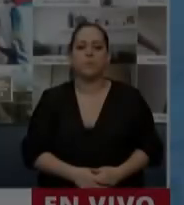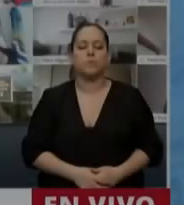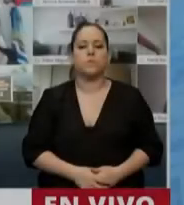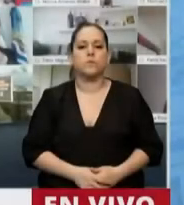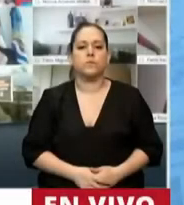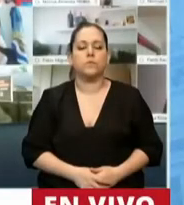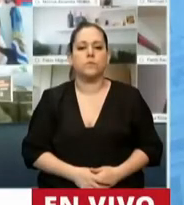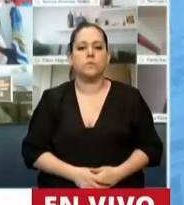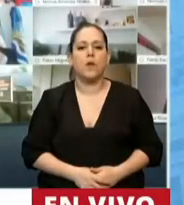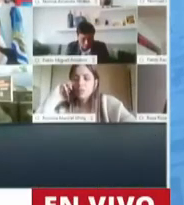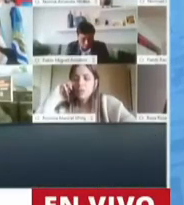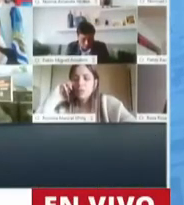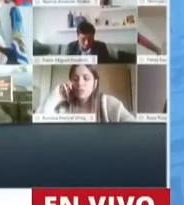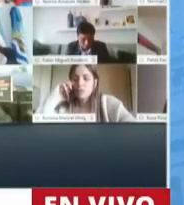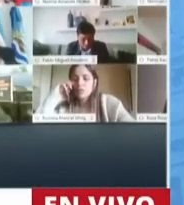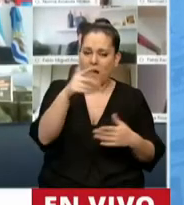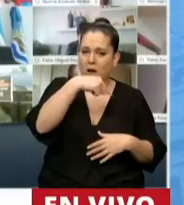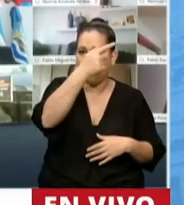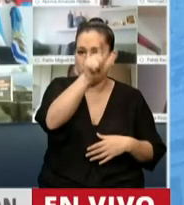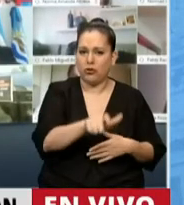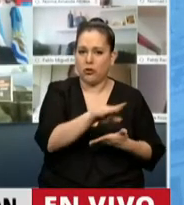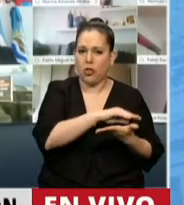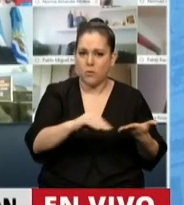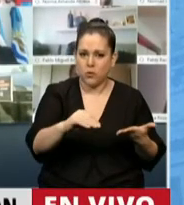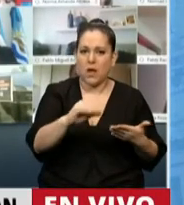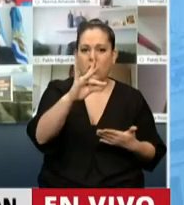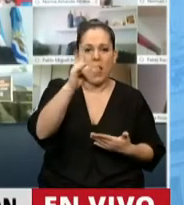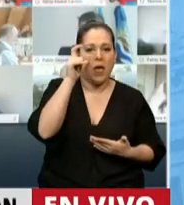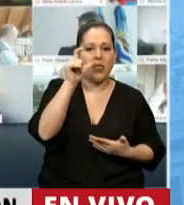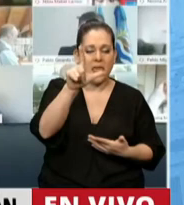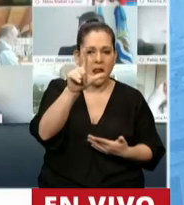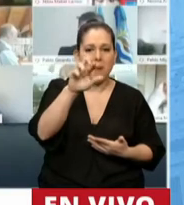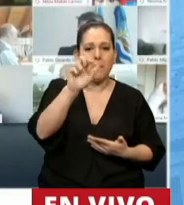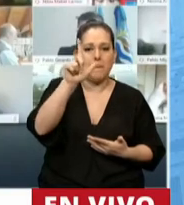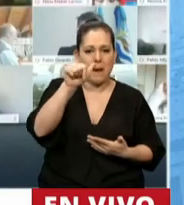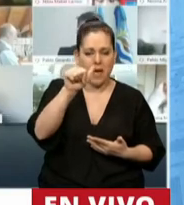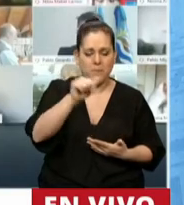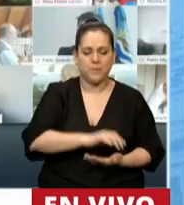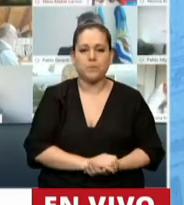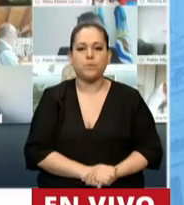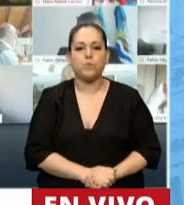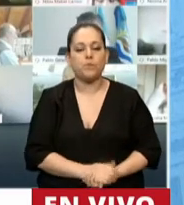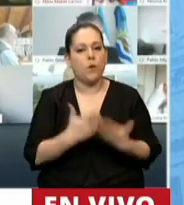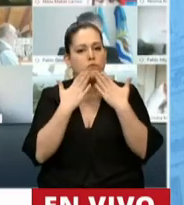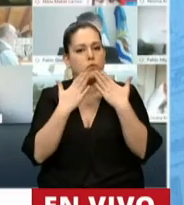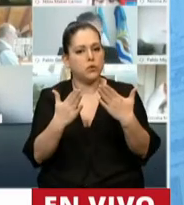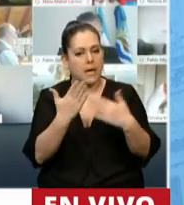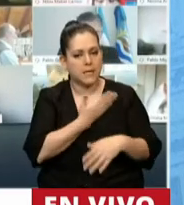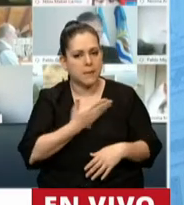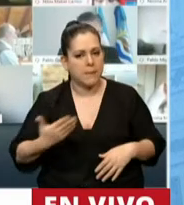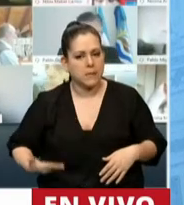Para rendir un homenaje, tiene la palabra la diputada Romina del Pla. Muchas gracias, señor Presidente.